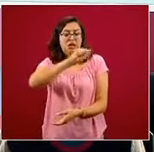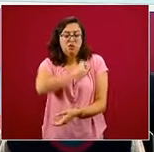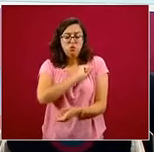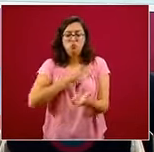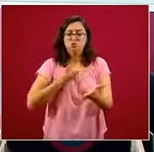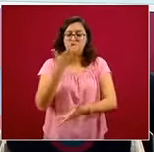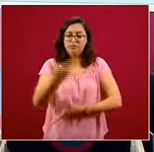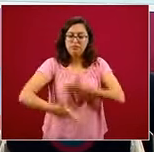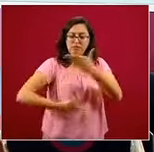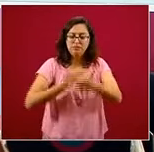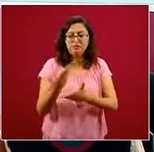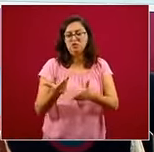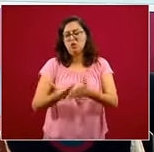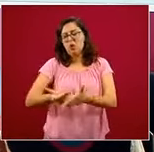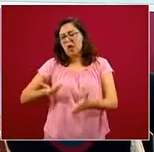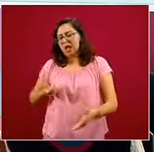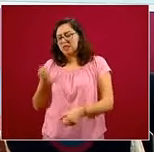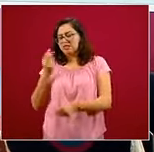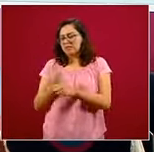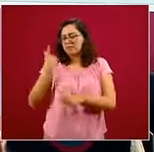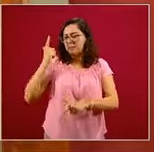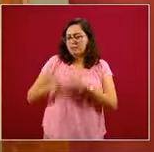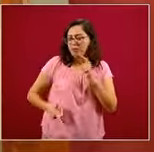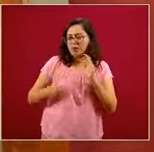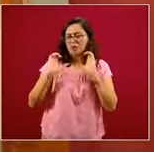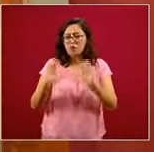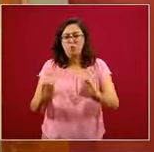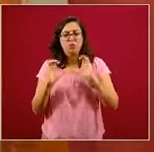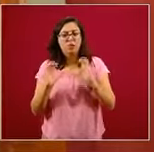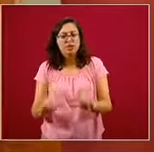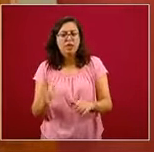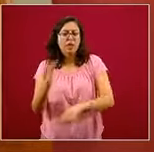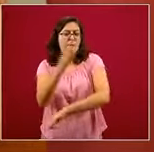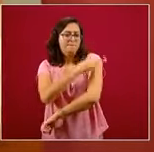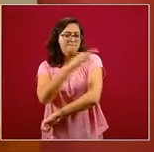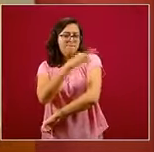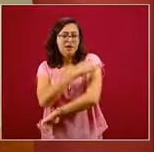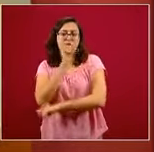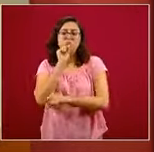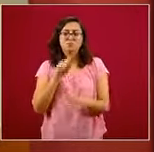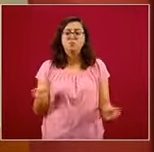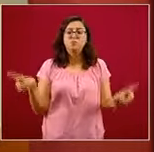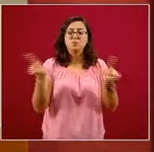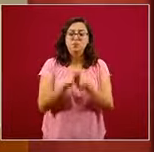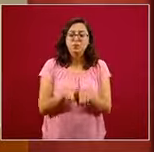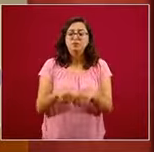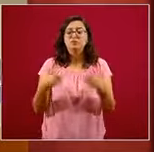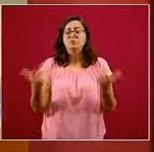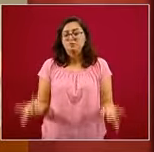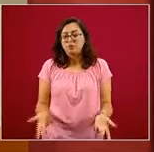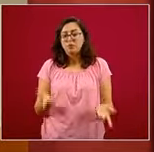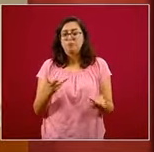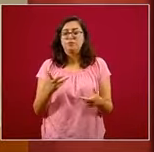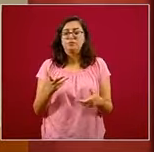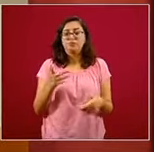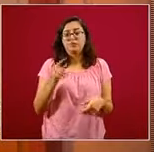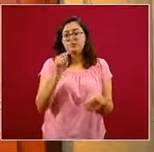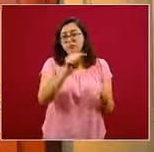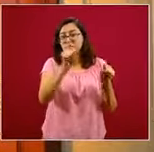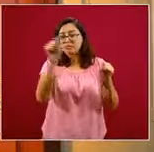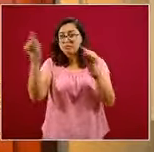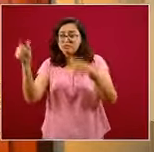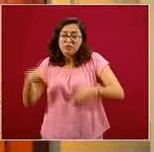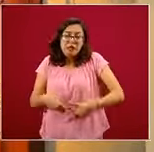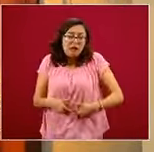de salud preventiva, incluyendo vacunación y la dotación de micronutrientes en el caso o en las zonas donde hay